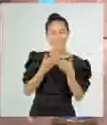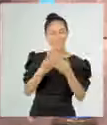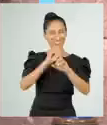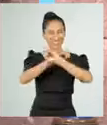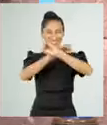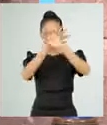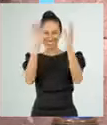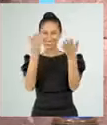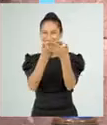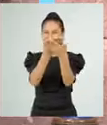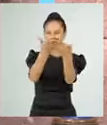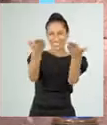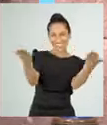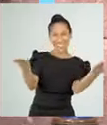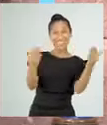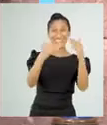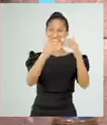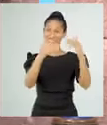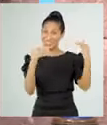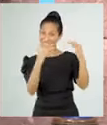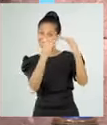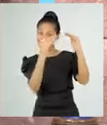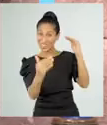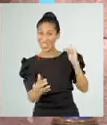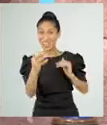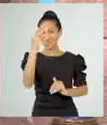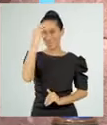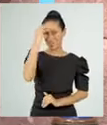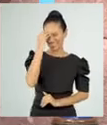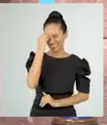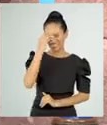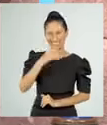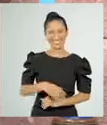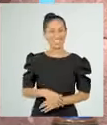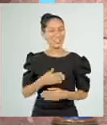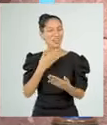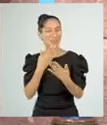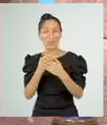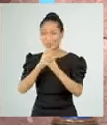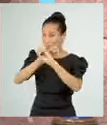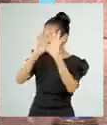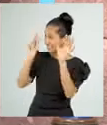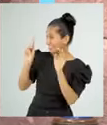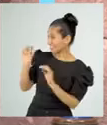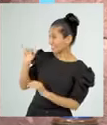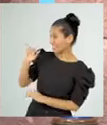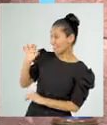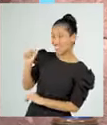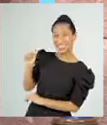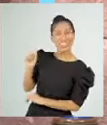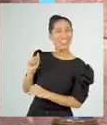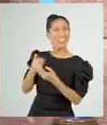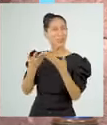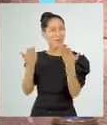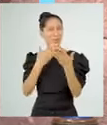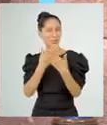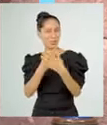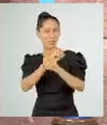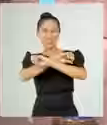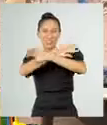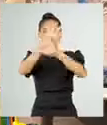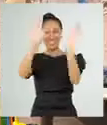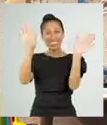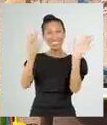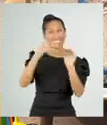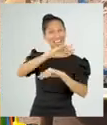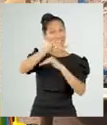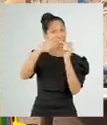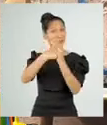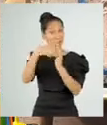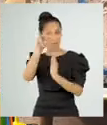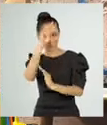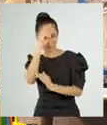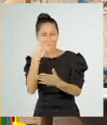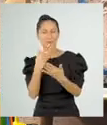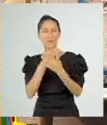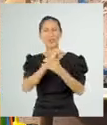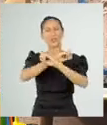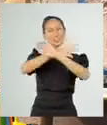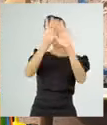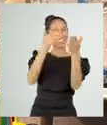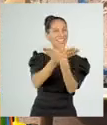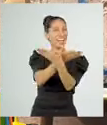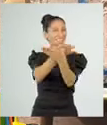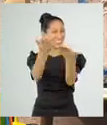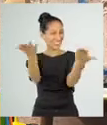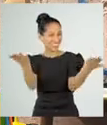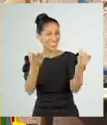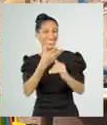¡Buenos días, chicas y chicos de la Pre-Aprendo en Casa! ¡Buenos días, Cori! ¡Buenos días a todo el Perú! ¡Buenos días a todas